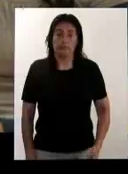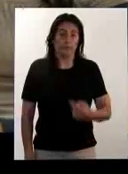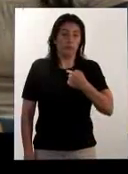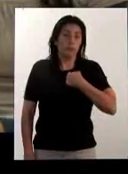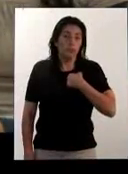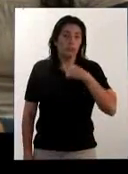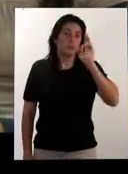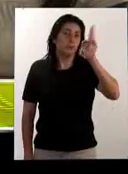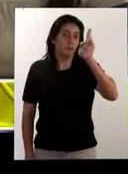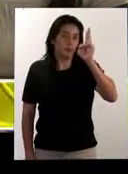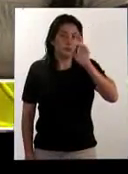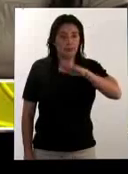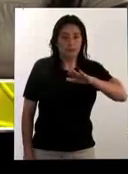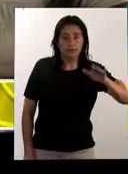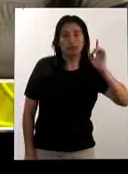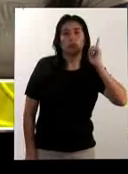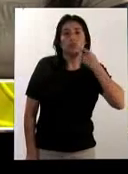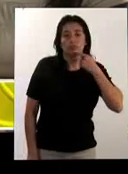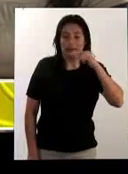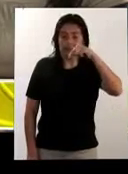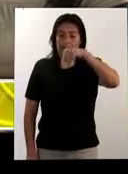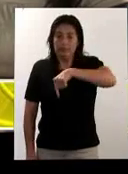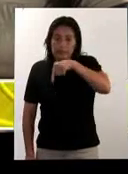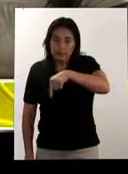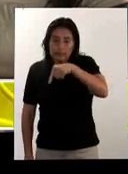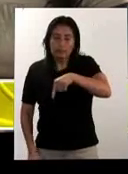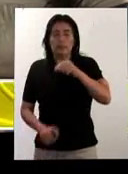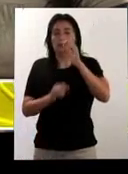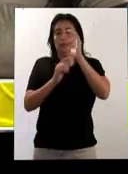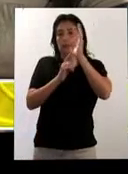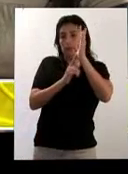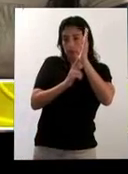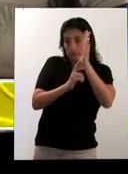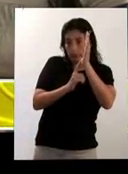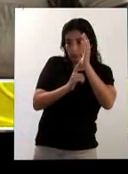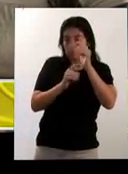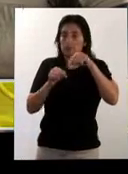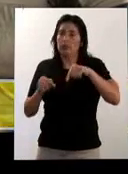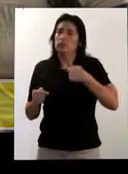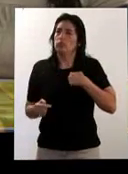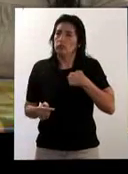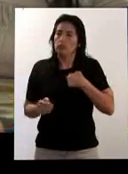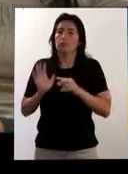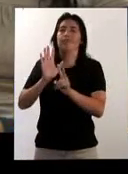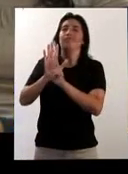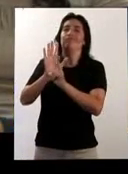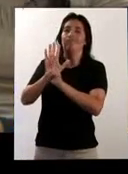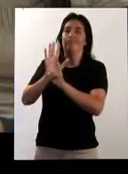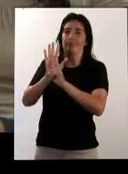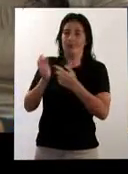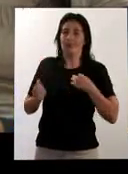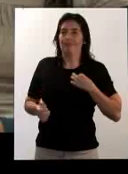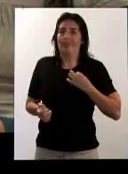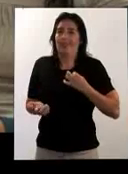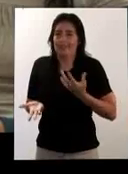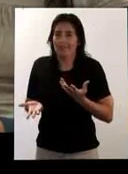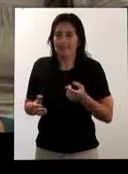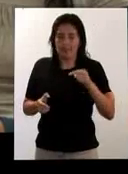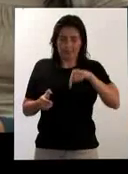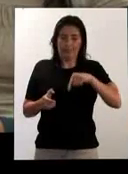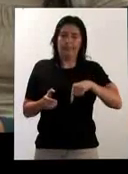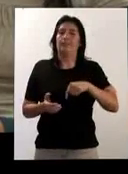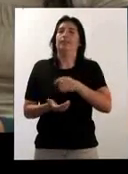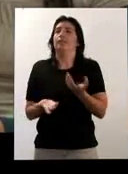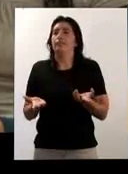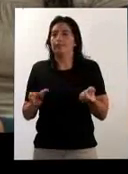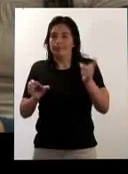Yo soy profesora de niños sordos y aquí en el programa Señales para Sordos de la Unión Bíblica del Perú soy voluntaria, soy parte de